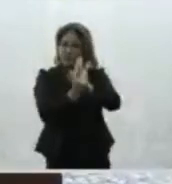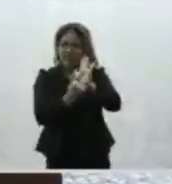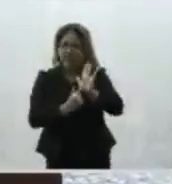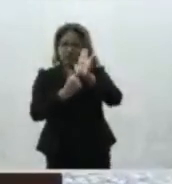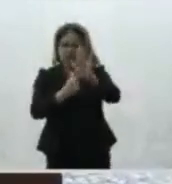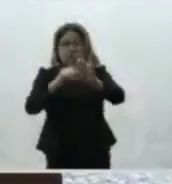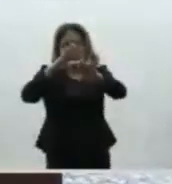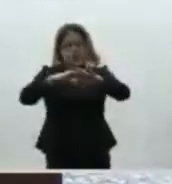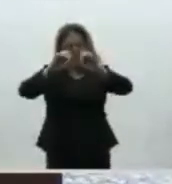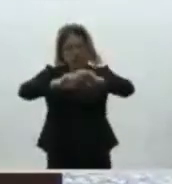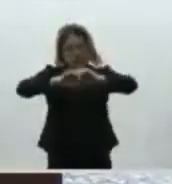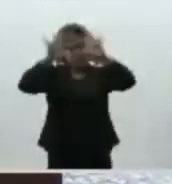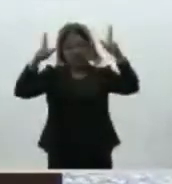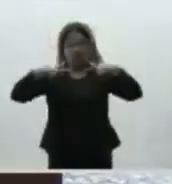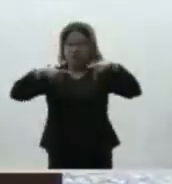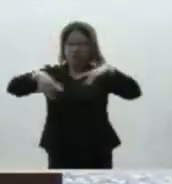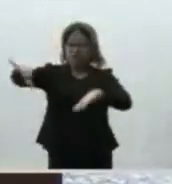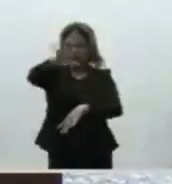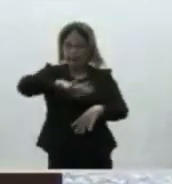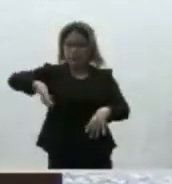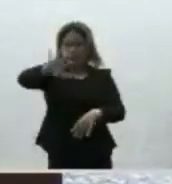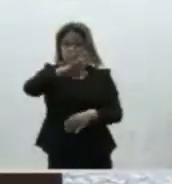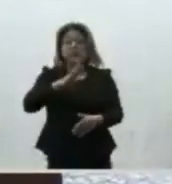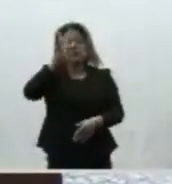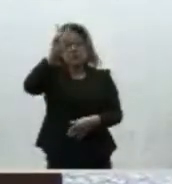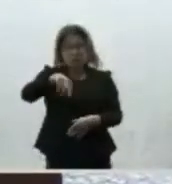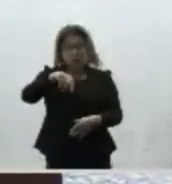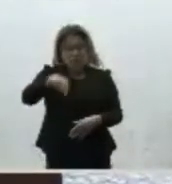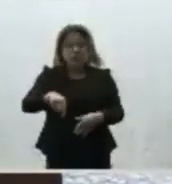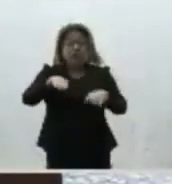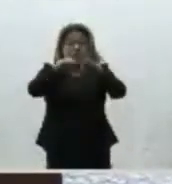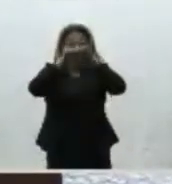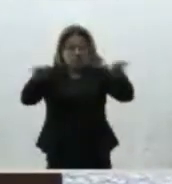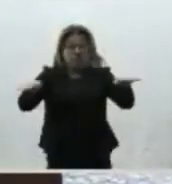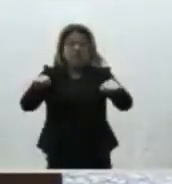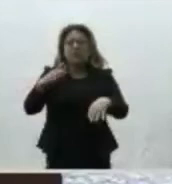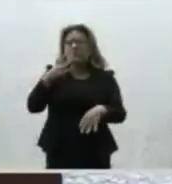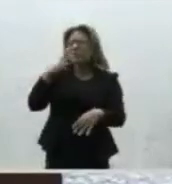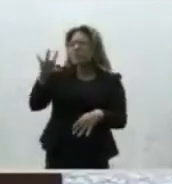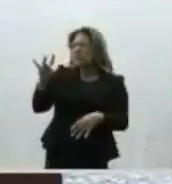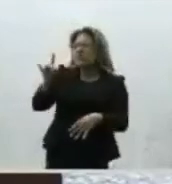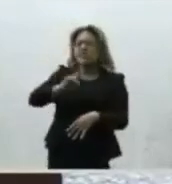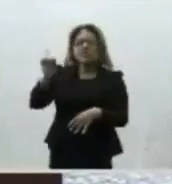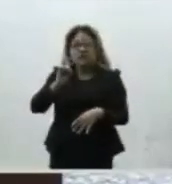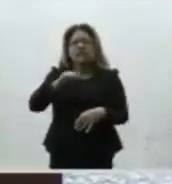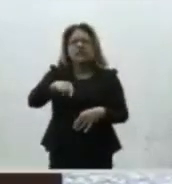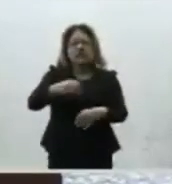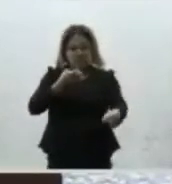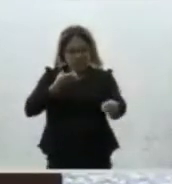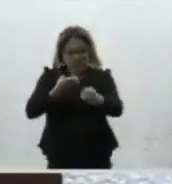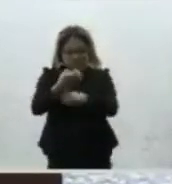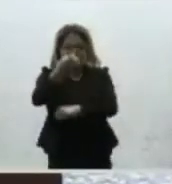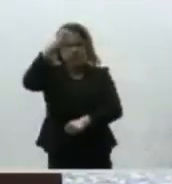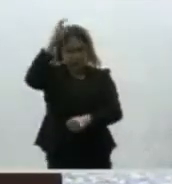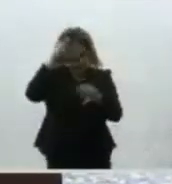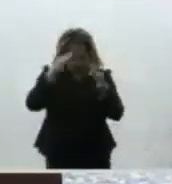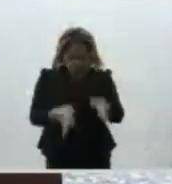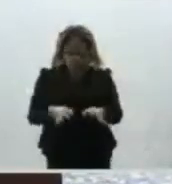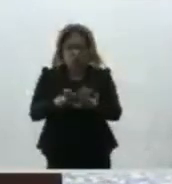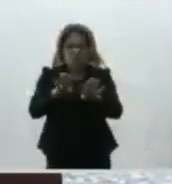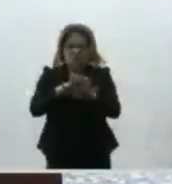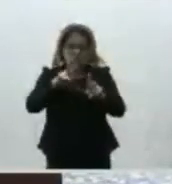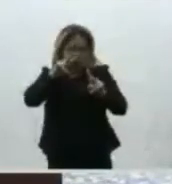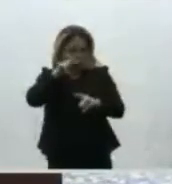transparencia hacia la ciudadanía la democracia no es una meta aislada sino un estado del sistema que se debe